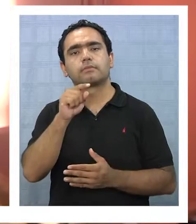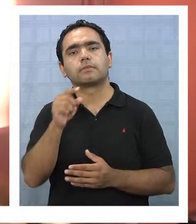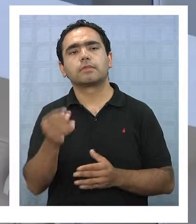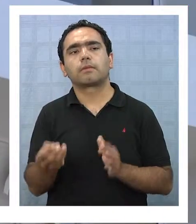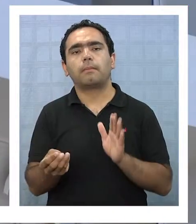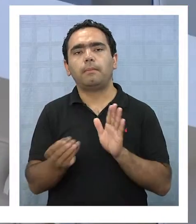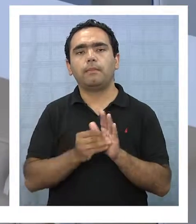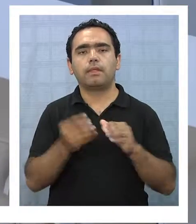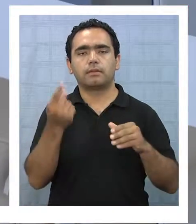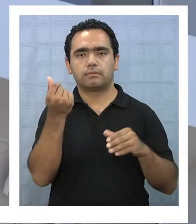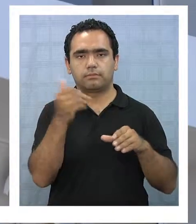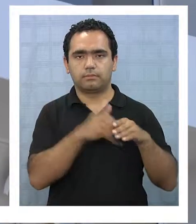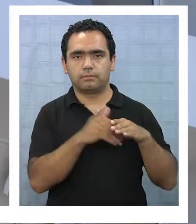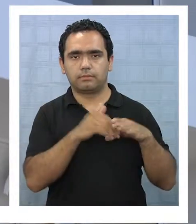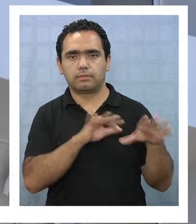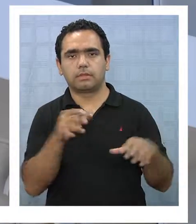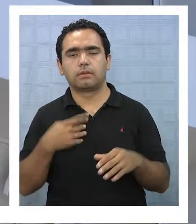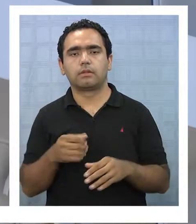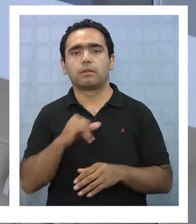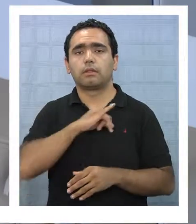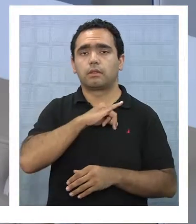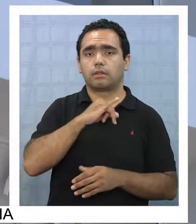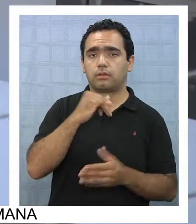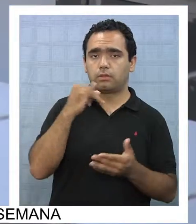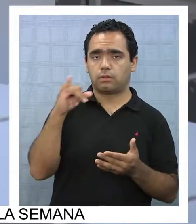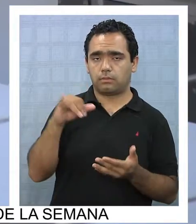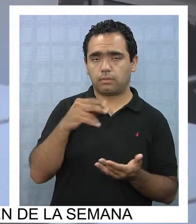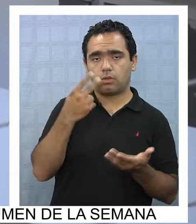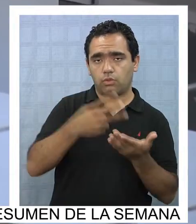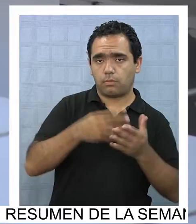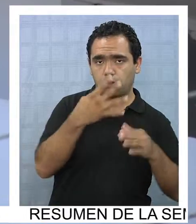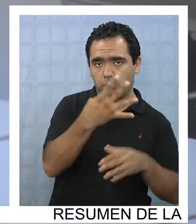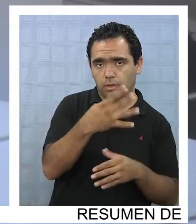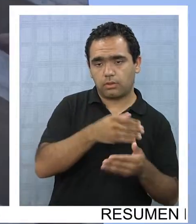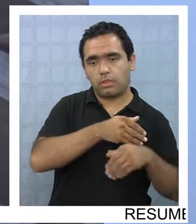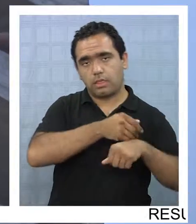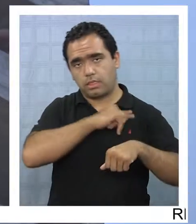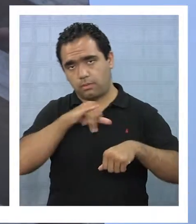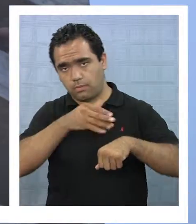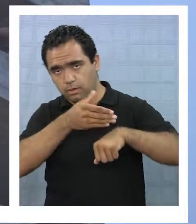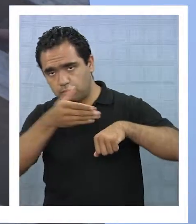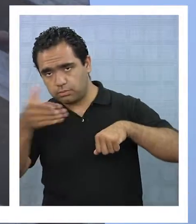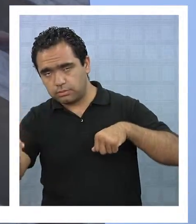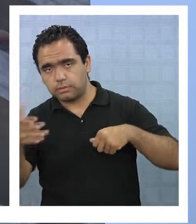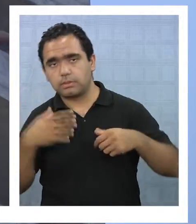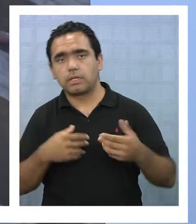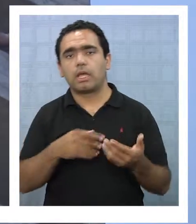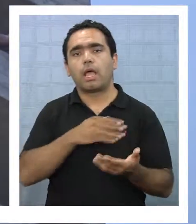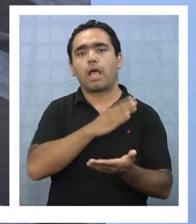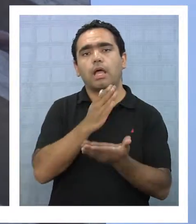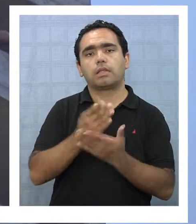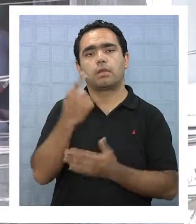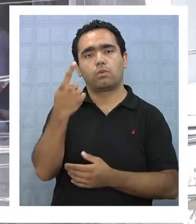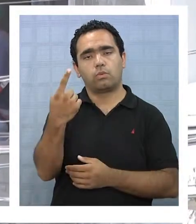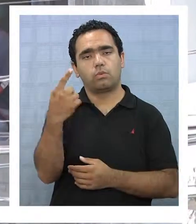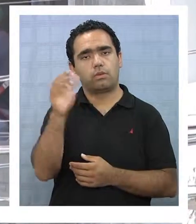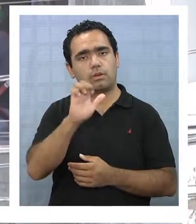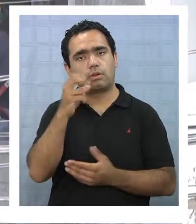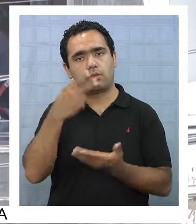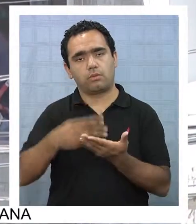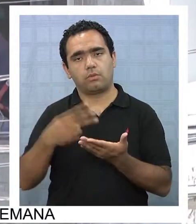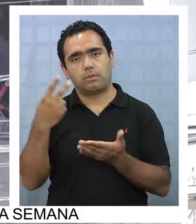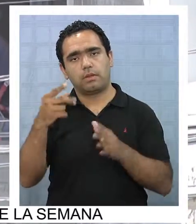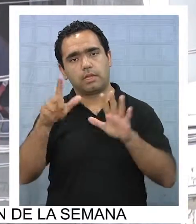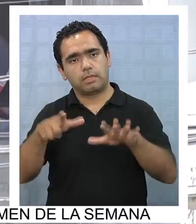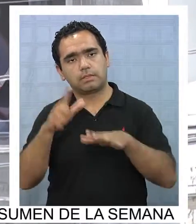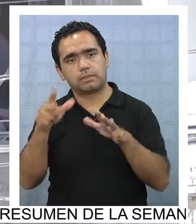mayores ingresos. Los inmuebles adquiridos después del 2004 generarán a partir del 1 de enero de 2017